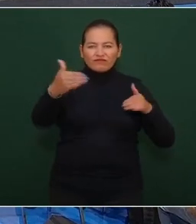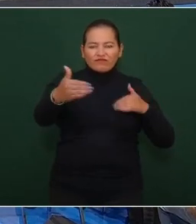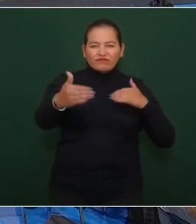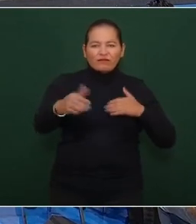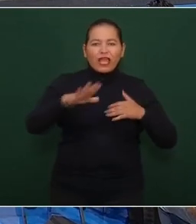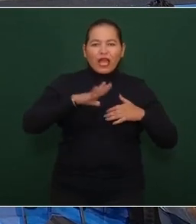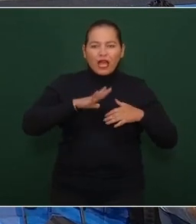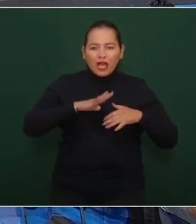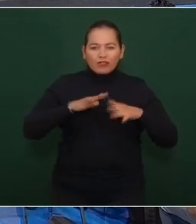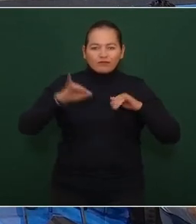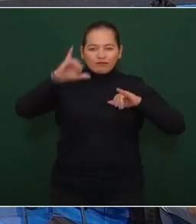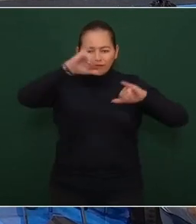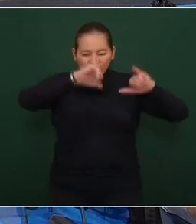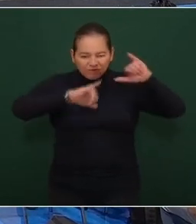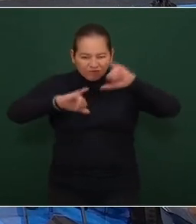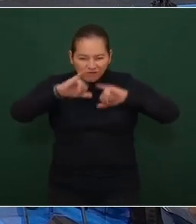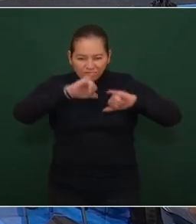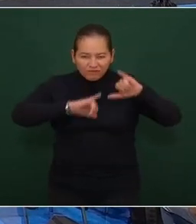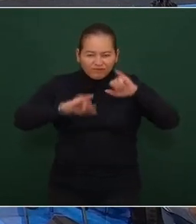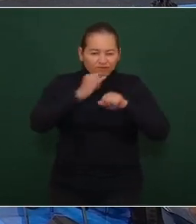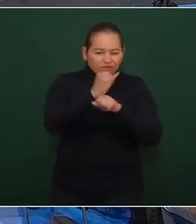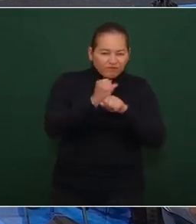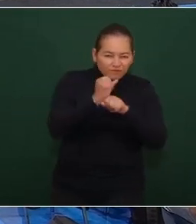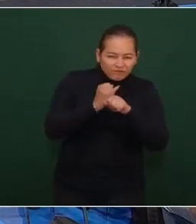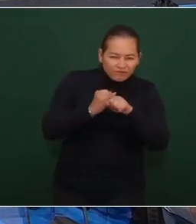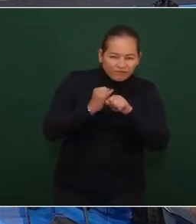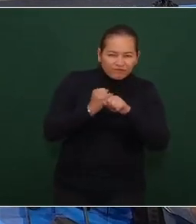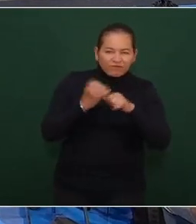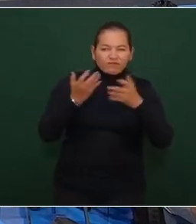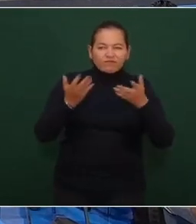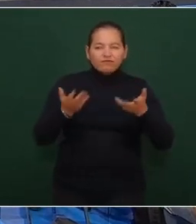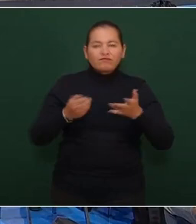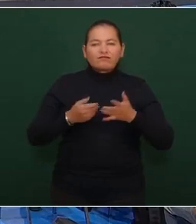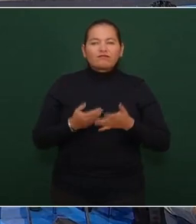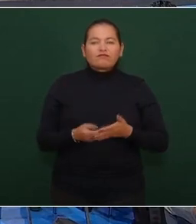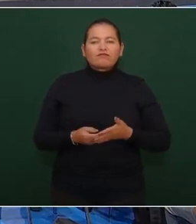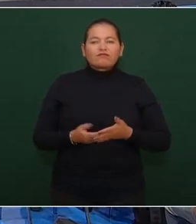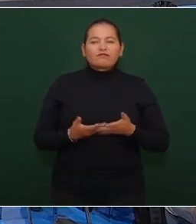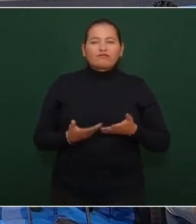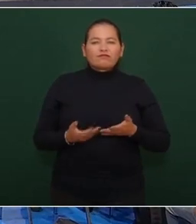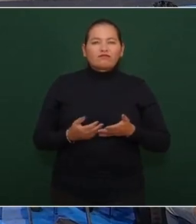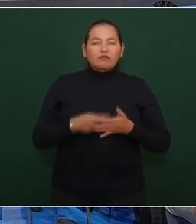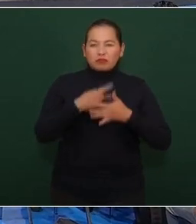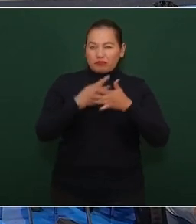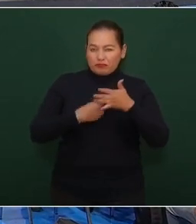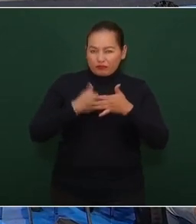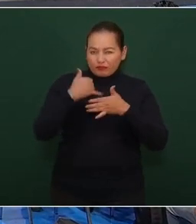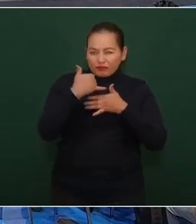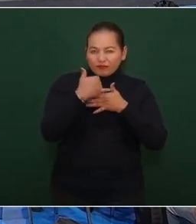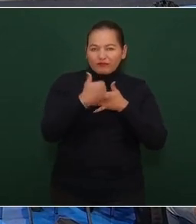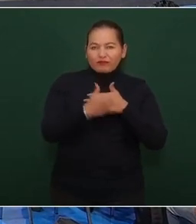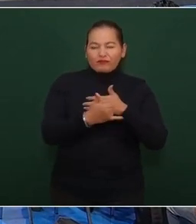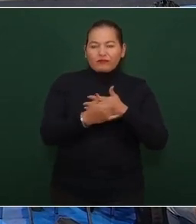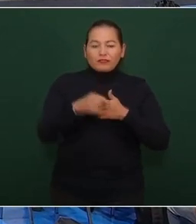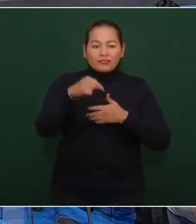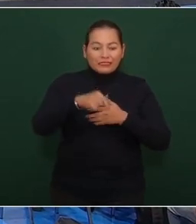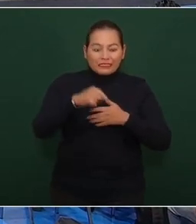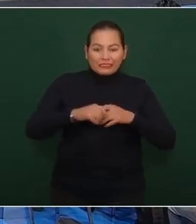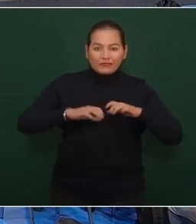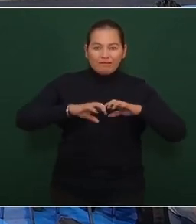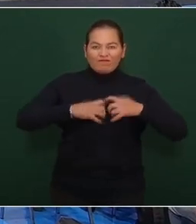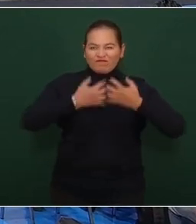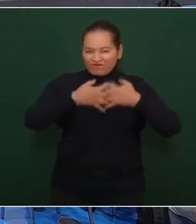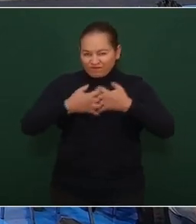laboratorios, tiene donde se hacen todos los proyectos que van desarrollando en esta fábrica.